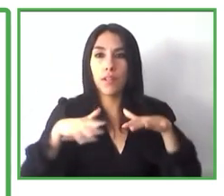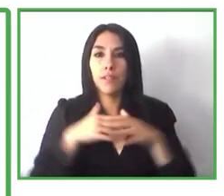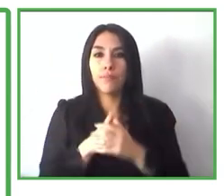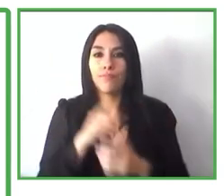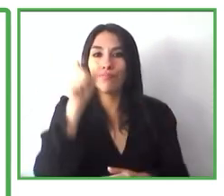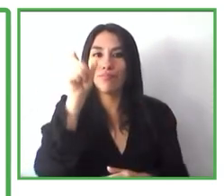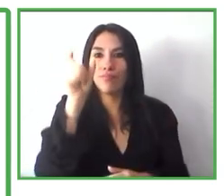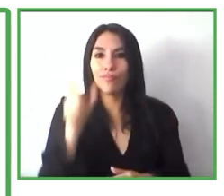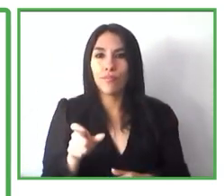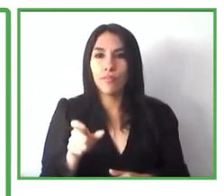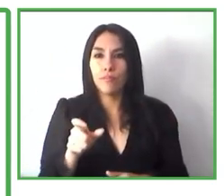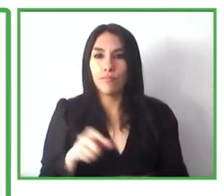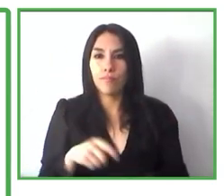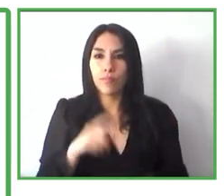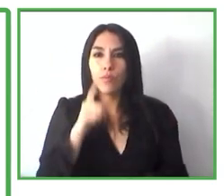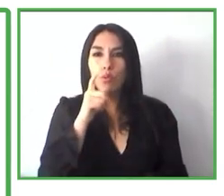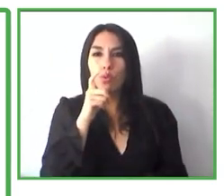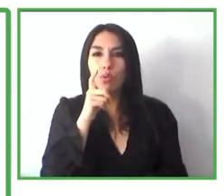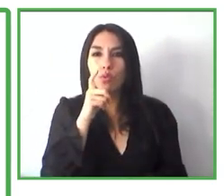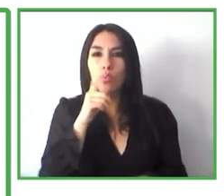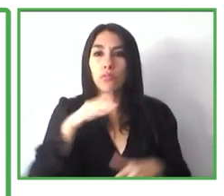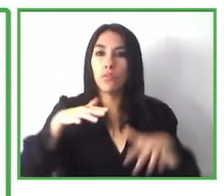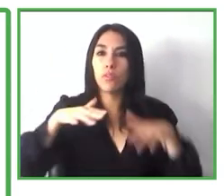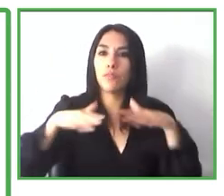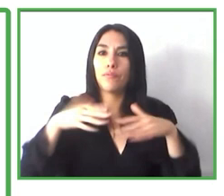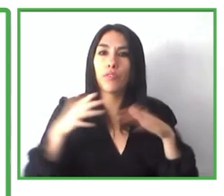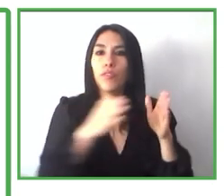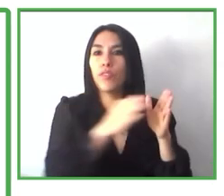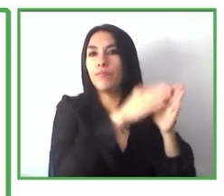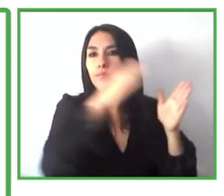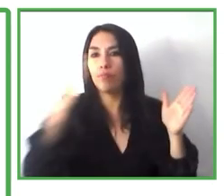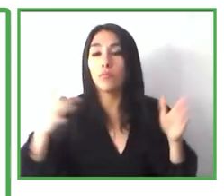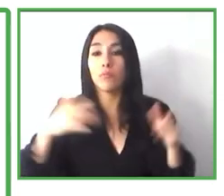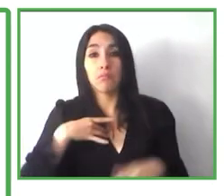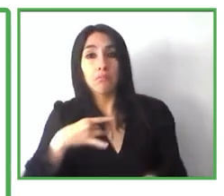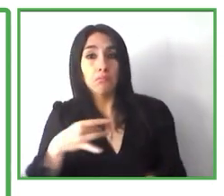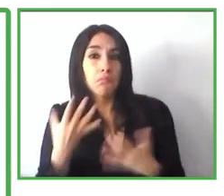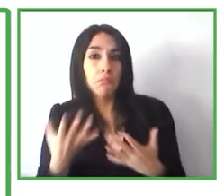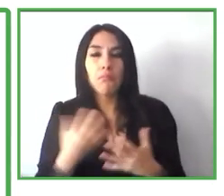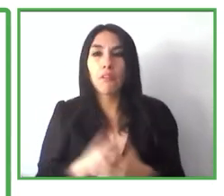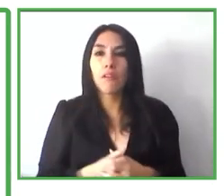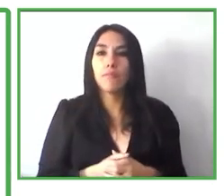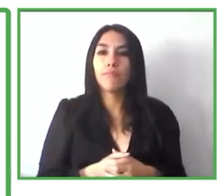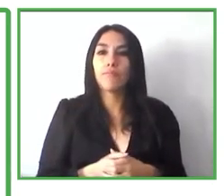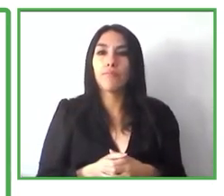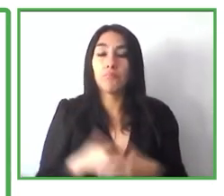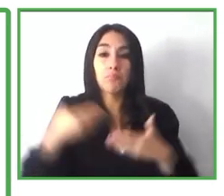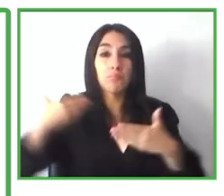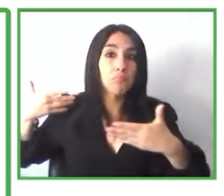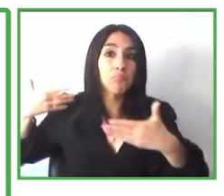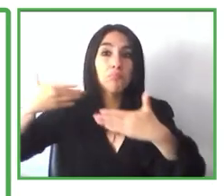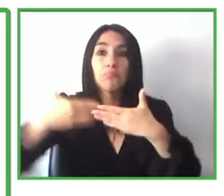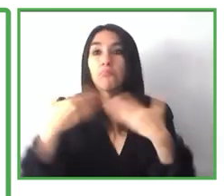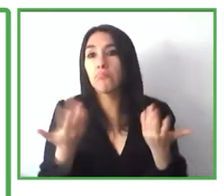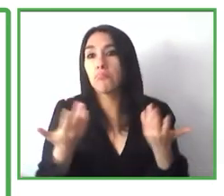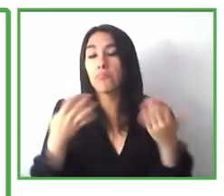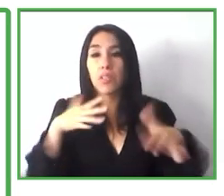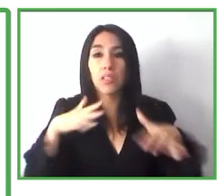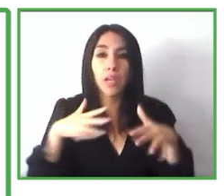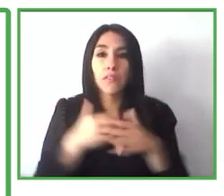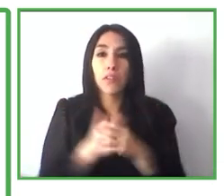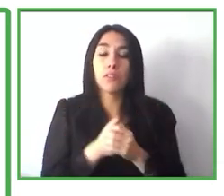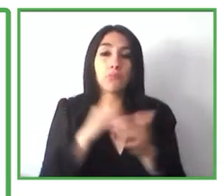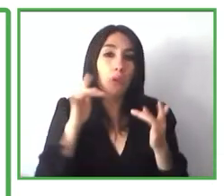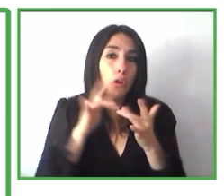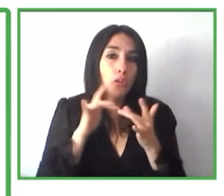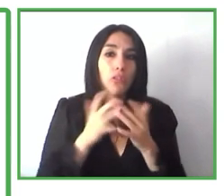hasta que lo desee. La duración del servicio también es personalizado y hasta tenemos algunos clientes que han estado en el